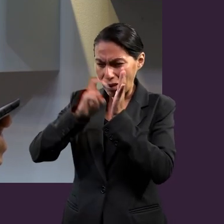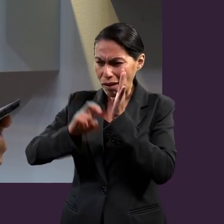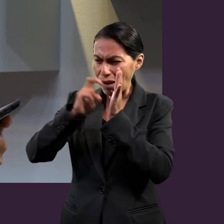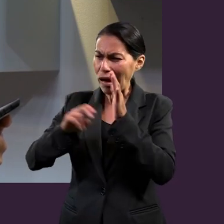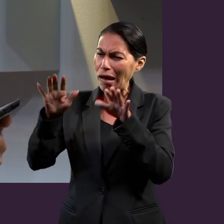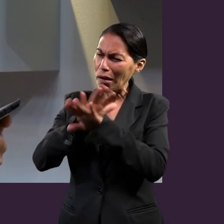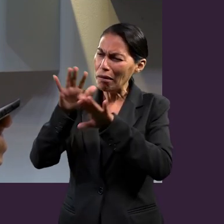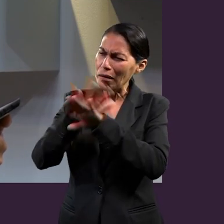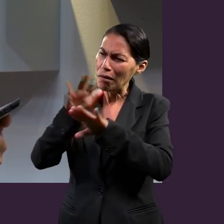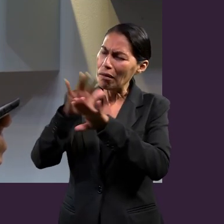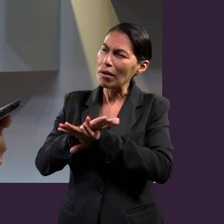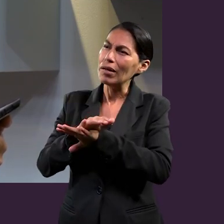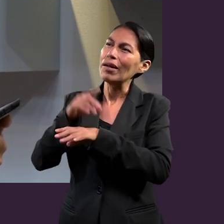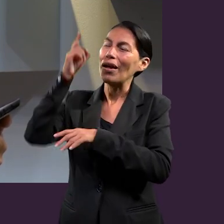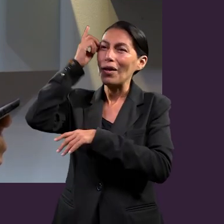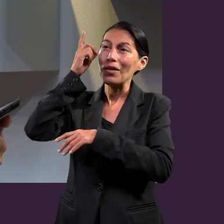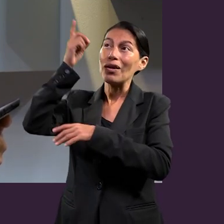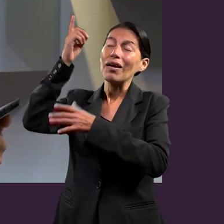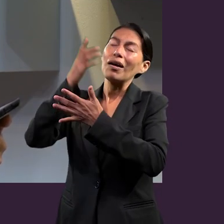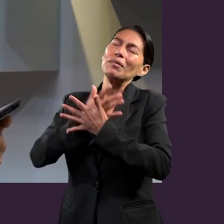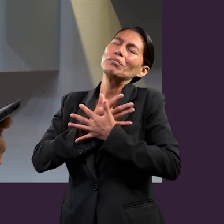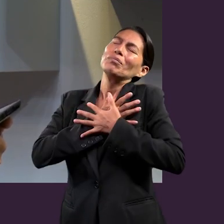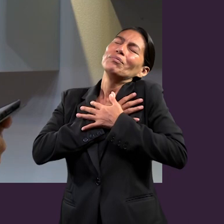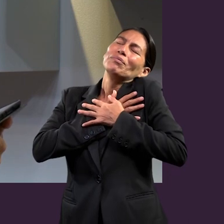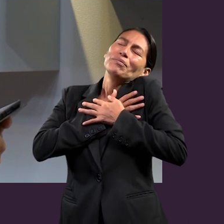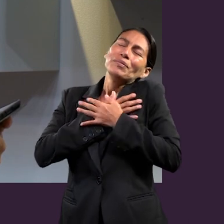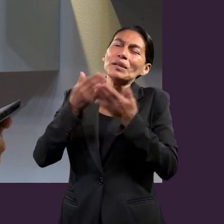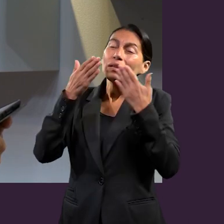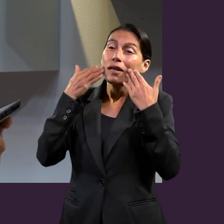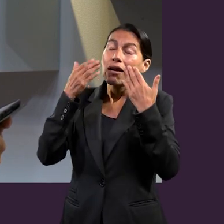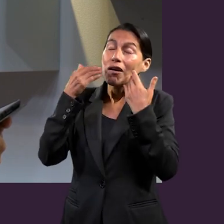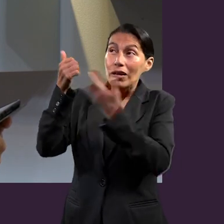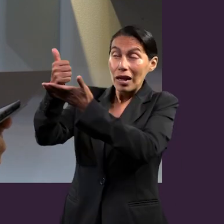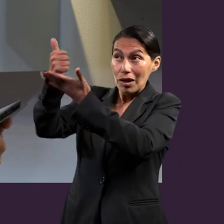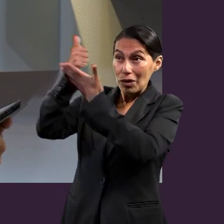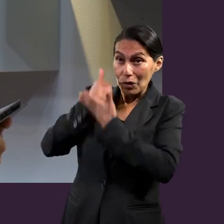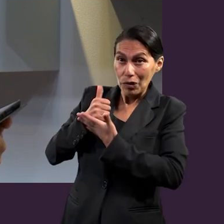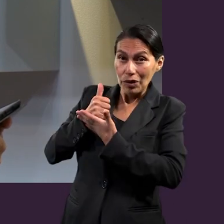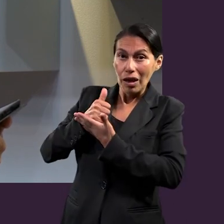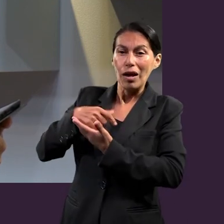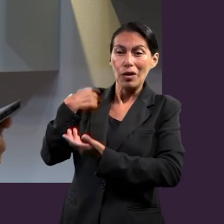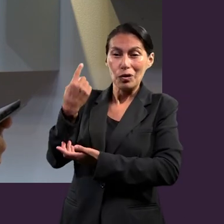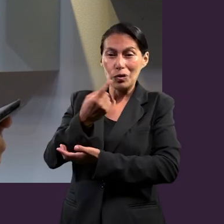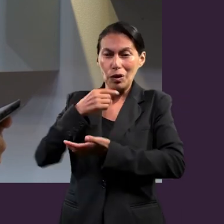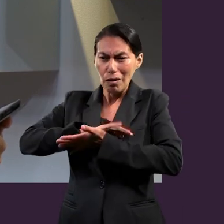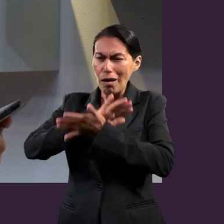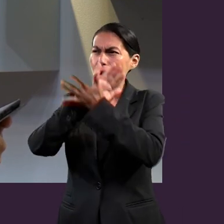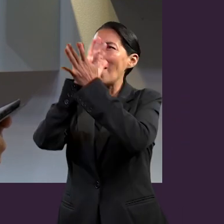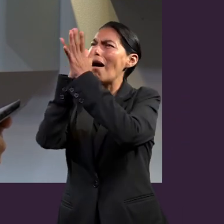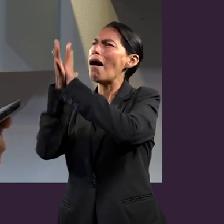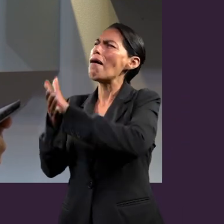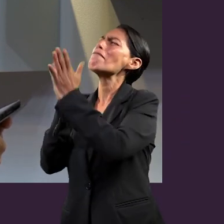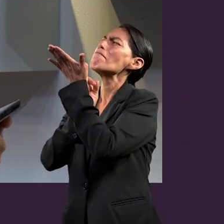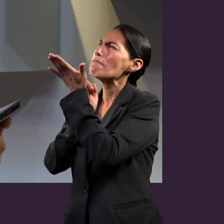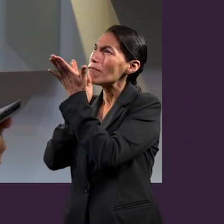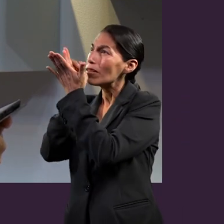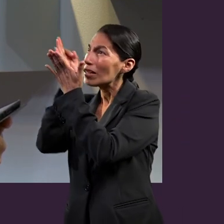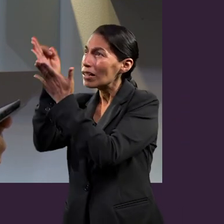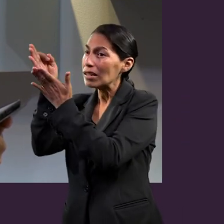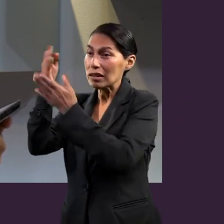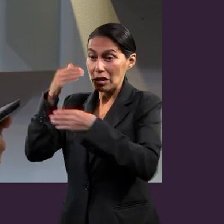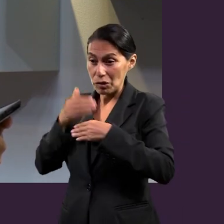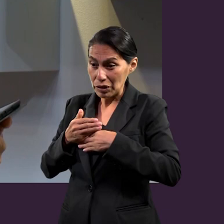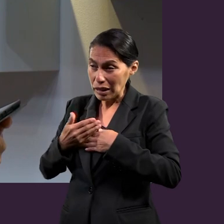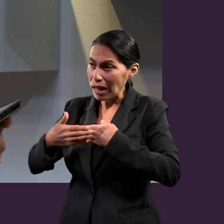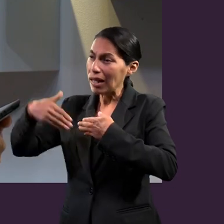No olvidemos que nuestro Dios es un Dios de amor, de misericordia, que nos está ayudando a que aprendamos a vivir como hijos del cielo